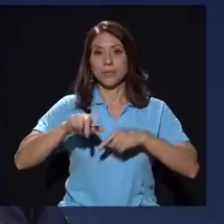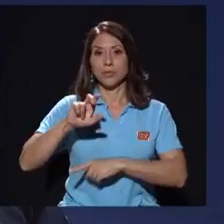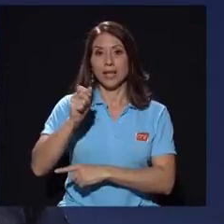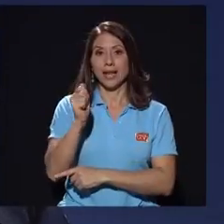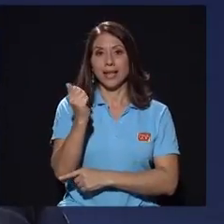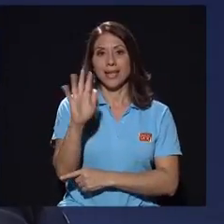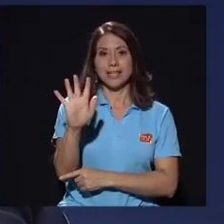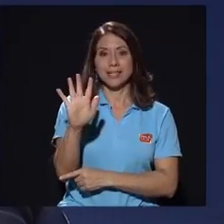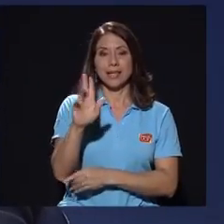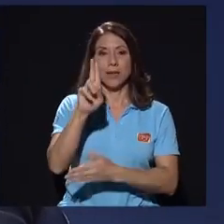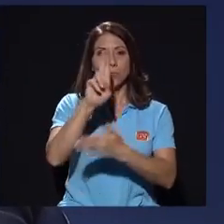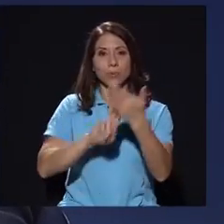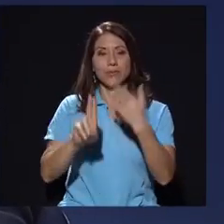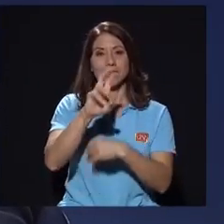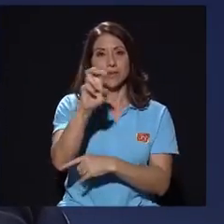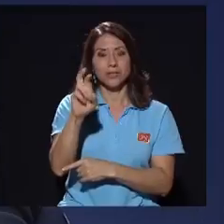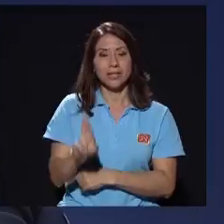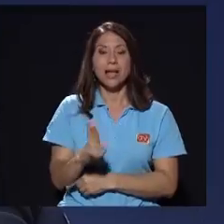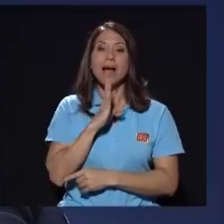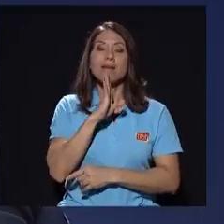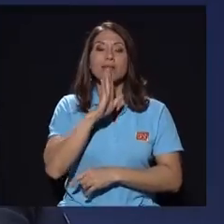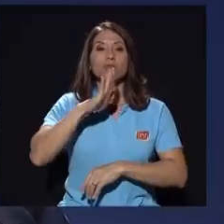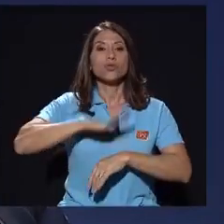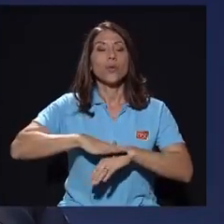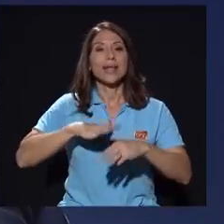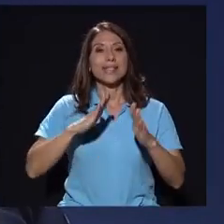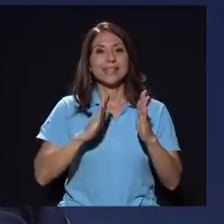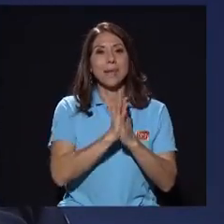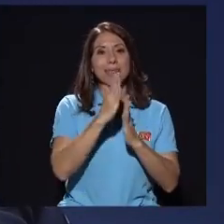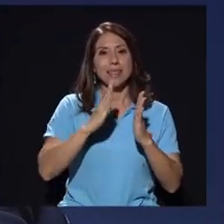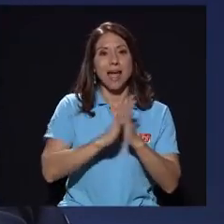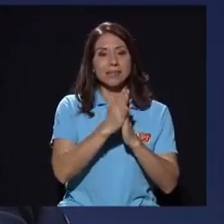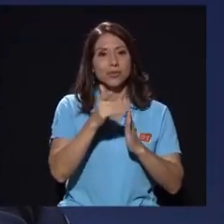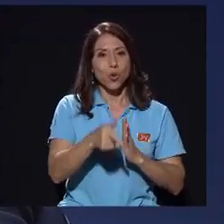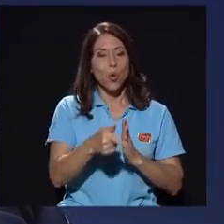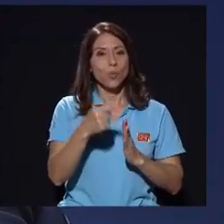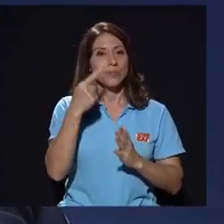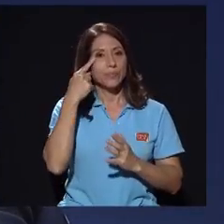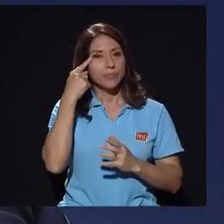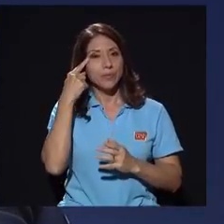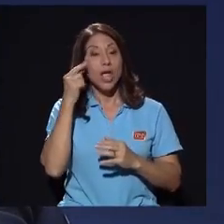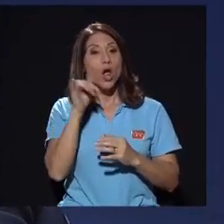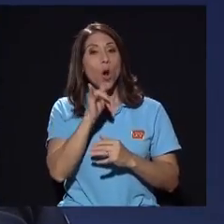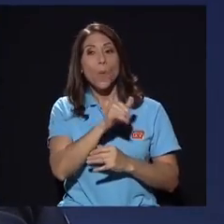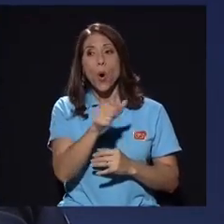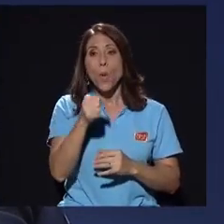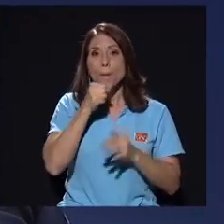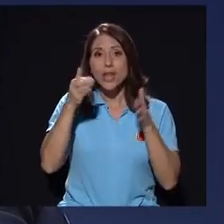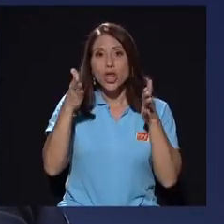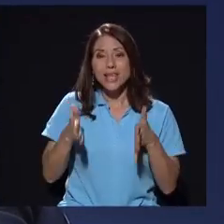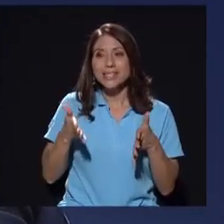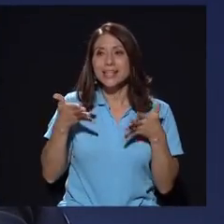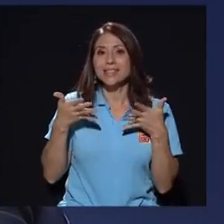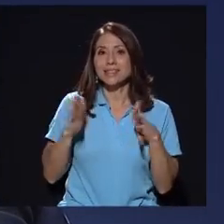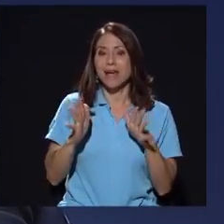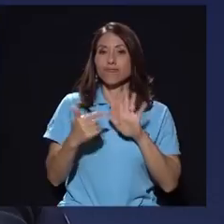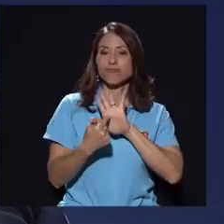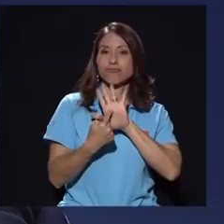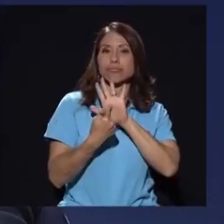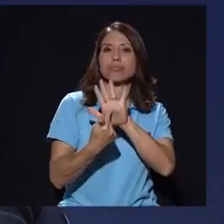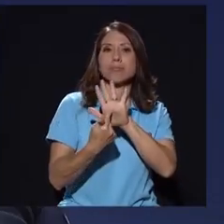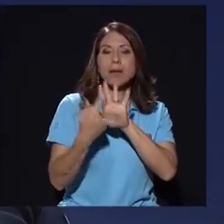Estamos en Canal 15, Universidad de Costa Rica, hablando del cementazo, con quienes como periodistas han puesto la cara